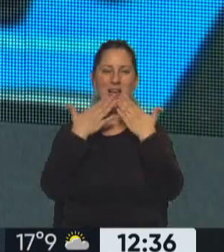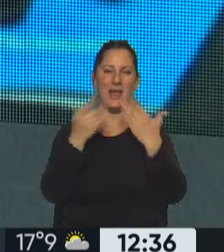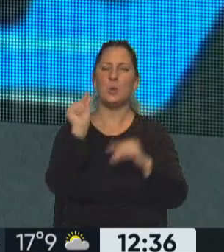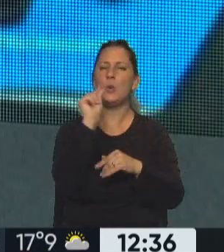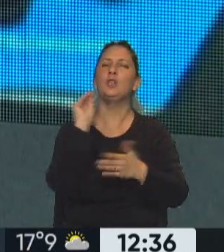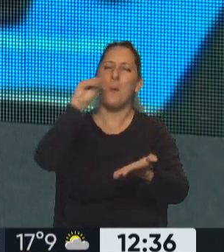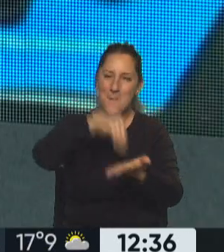Economía con Raúl de la Torre. Raúl.